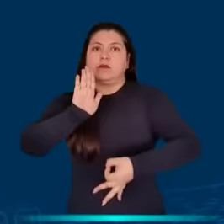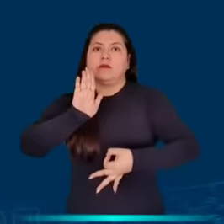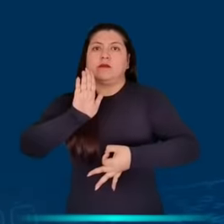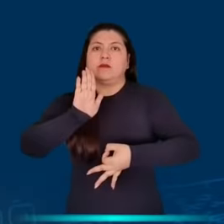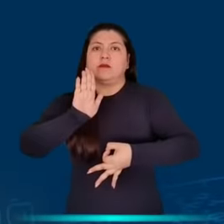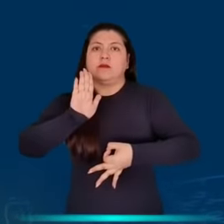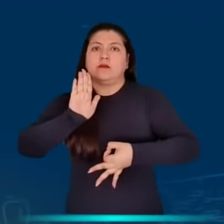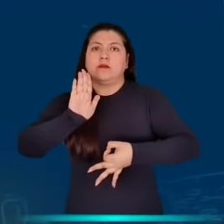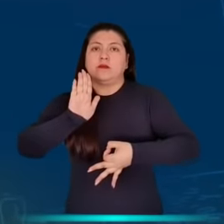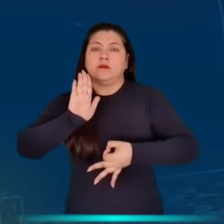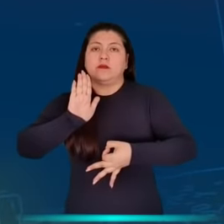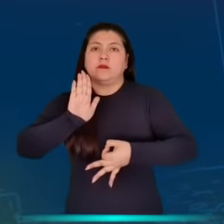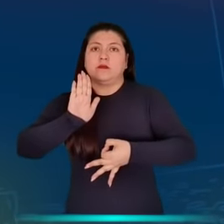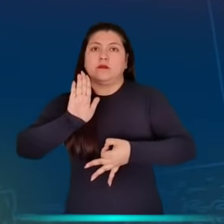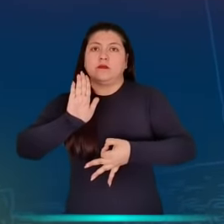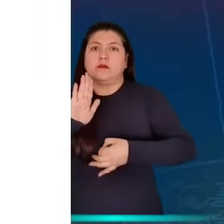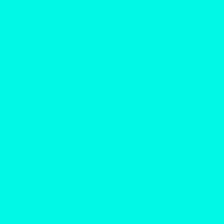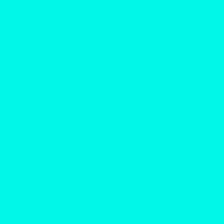Garantes de la democracia.